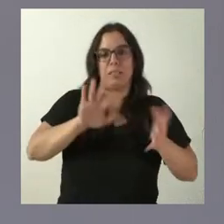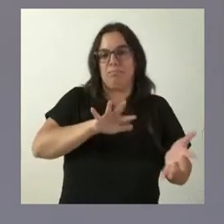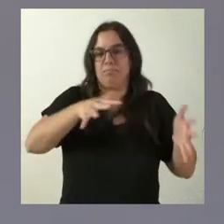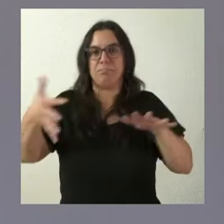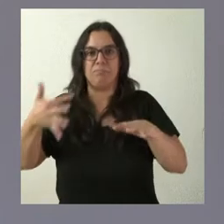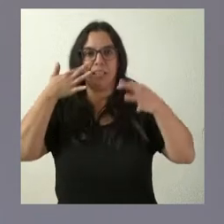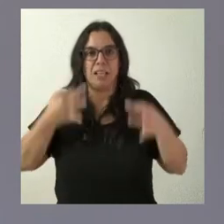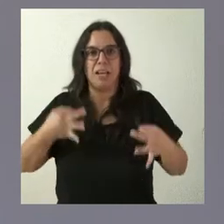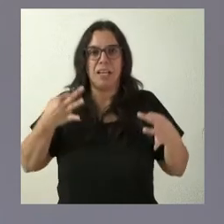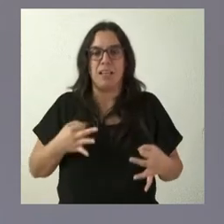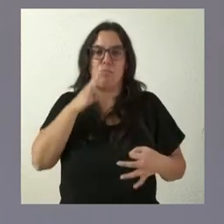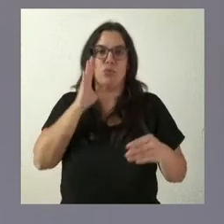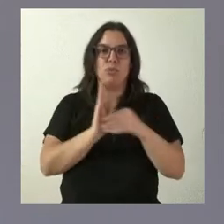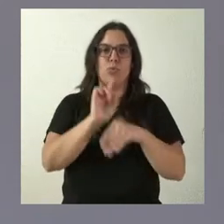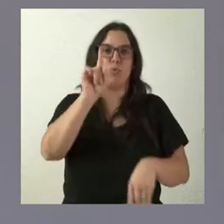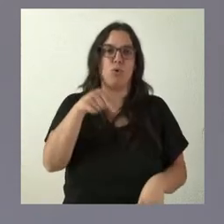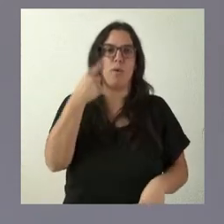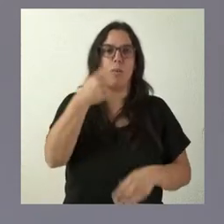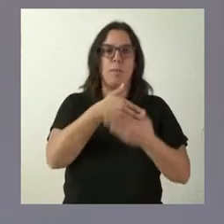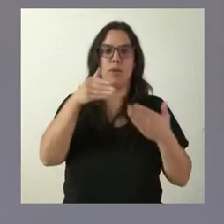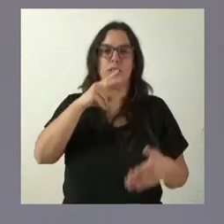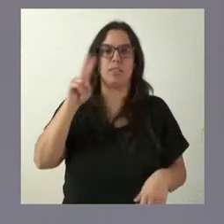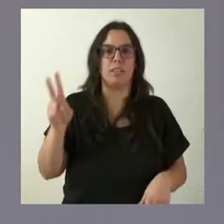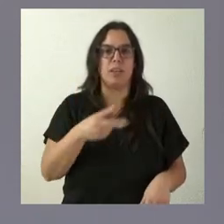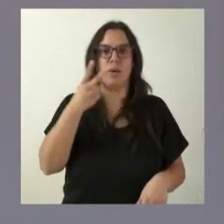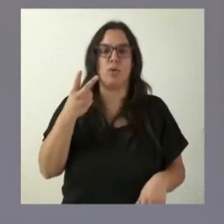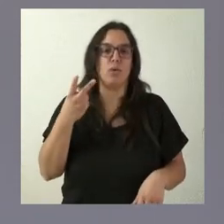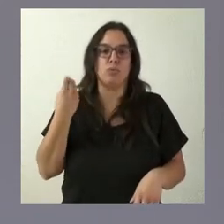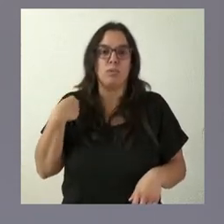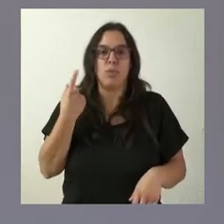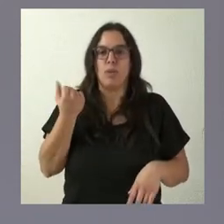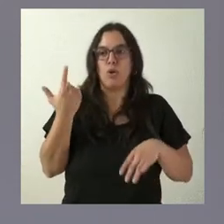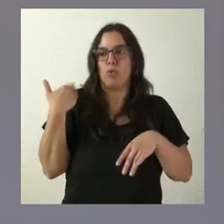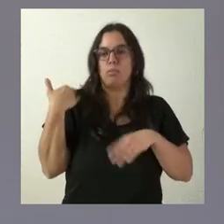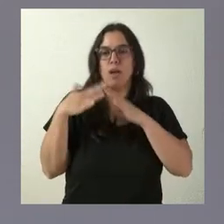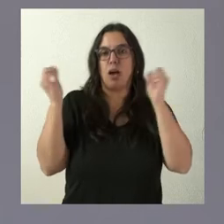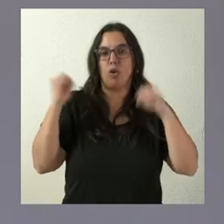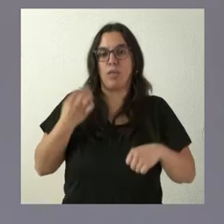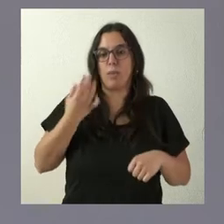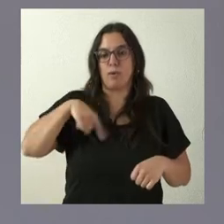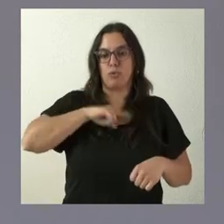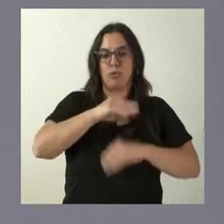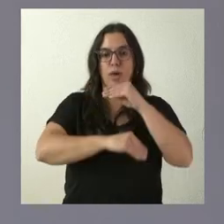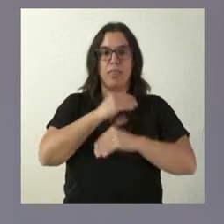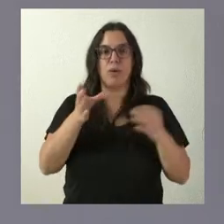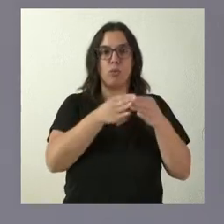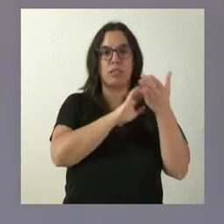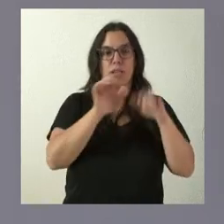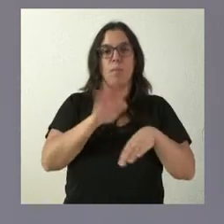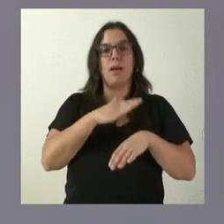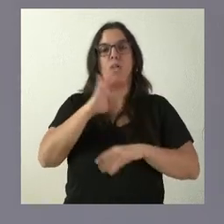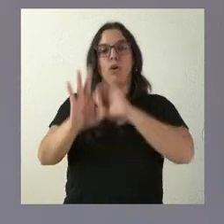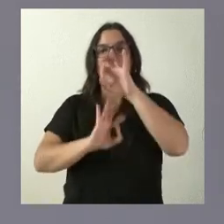esta aportación de 1,1 millones de euros las aportaciones que correspondía realizar por parte de la Junta de Castilla y León a las organizaciones